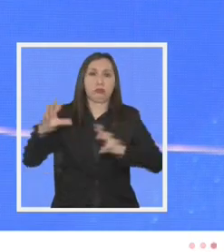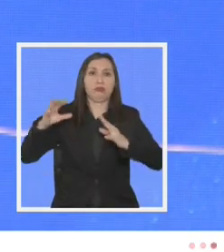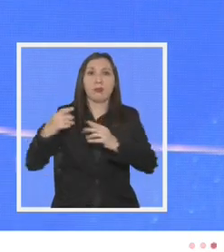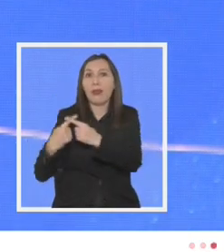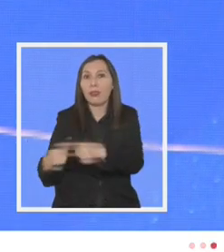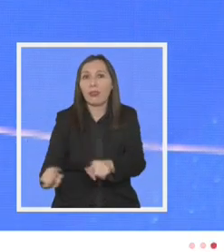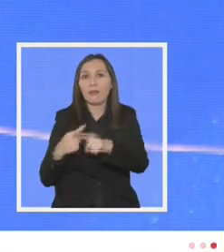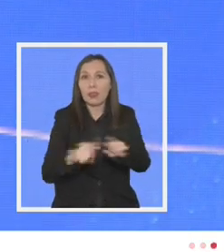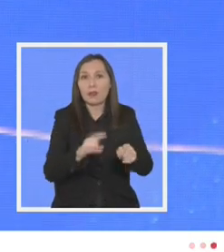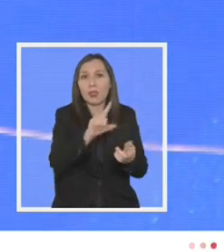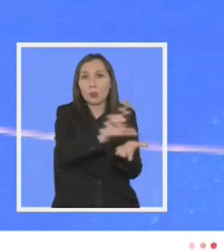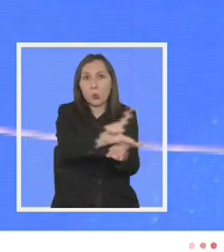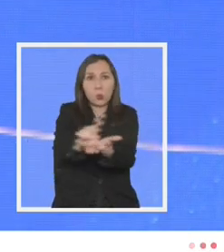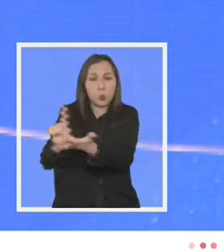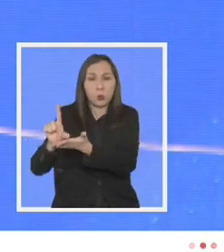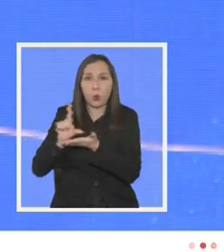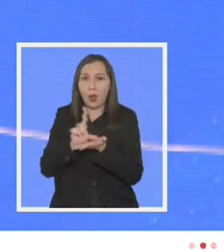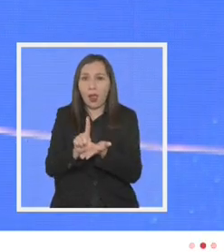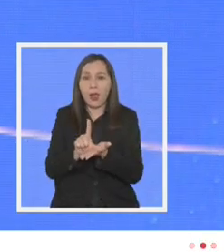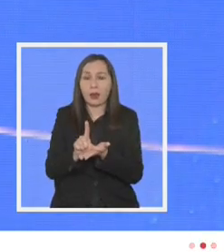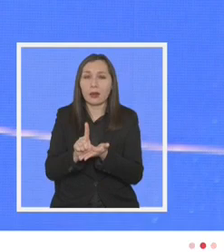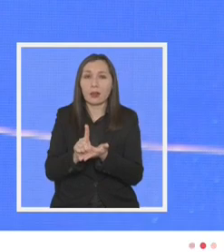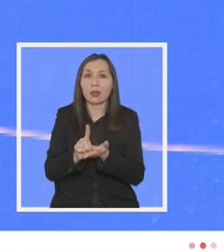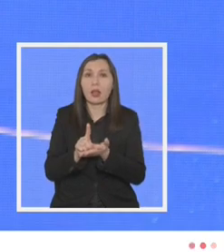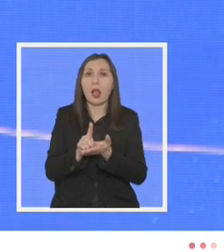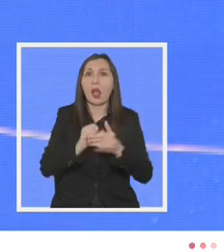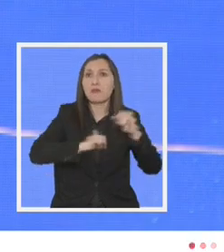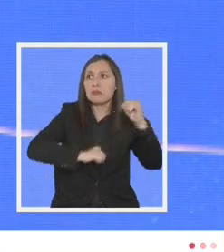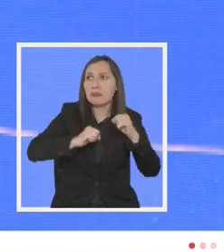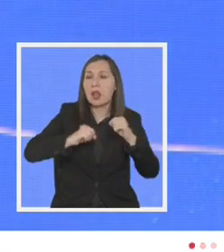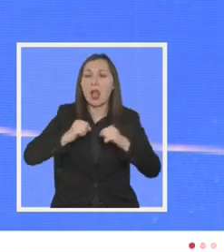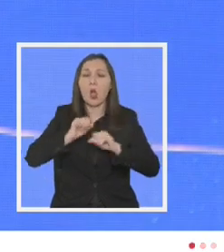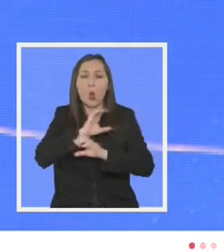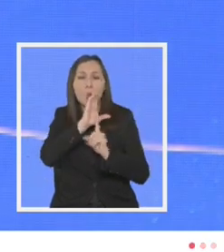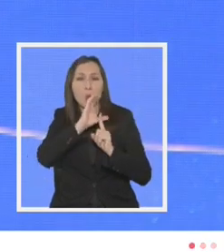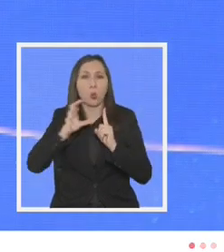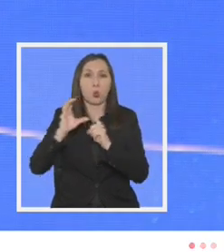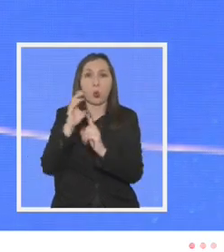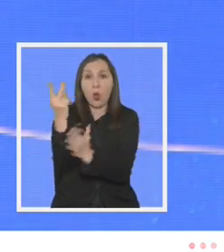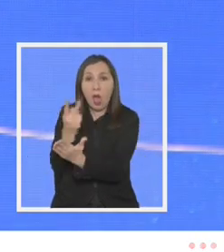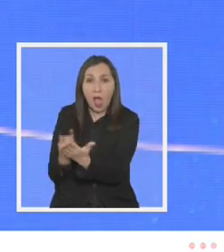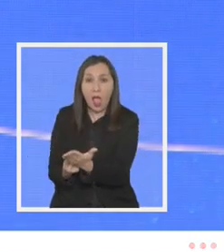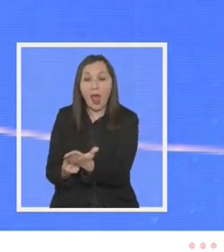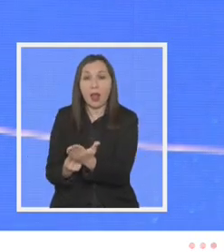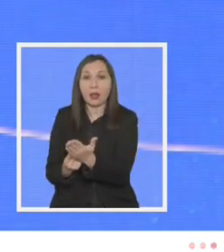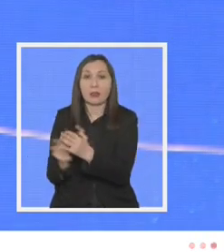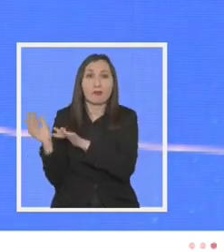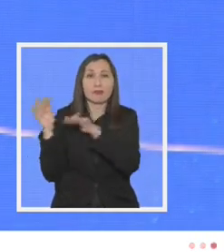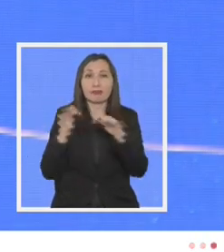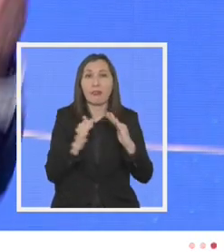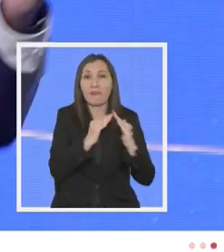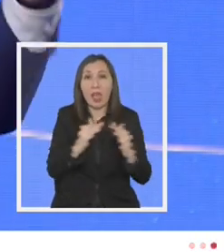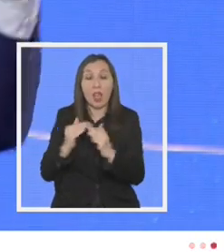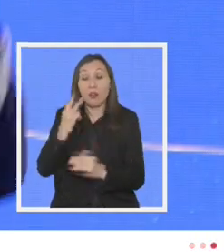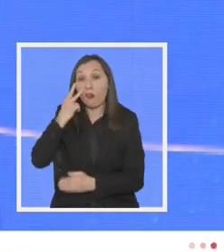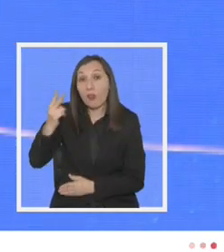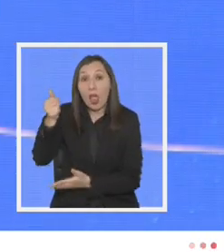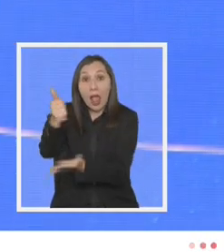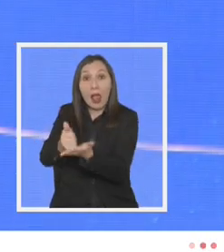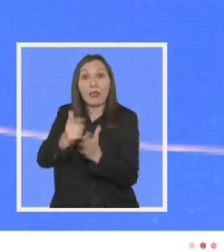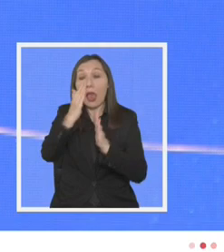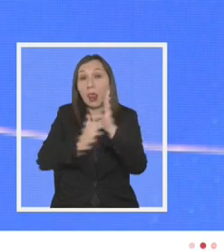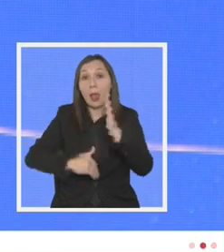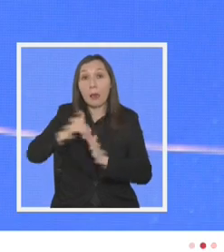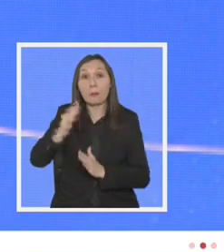diferentes espacios a las industrias culturales al arte que llena los barrios de nuestro país veo a la alcaldesa de la